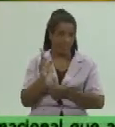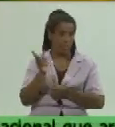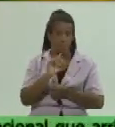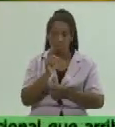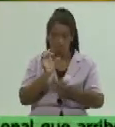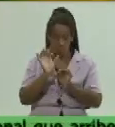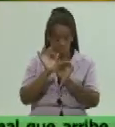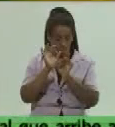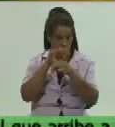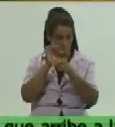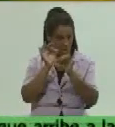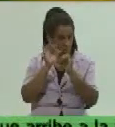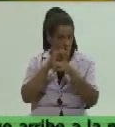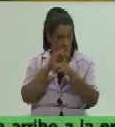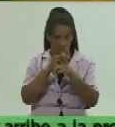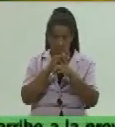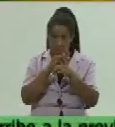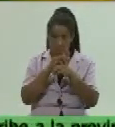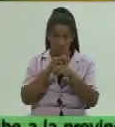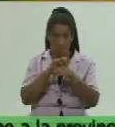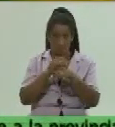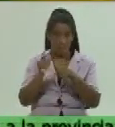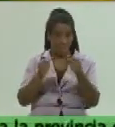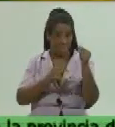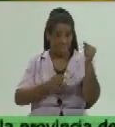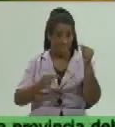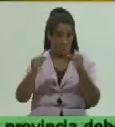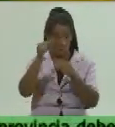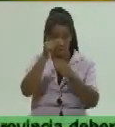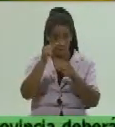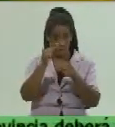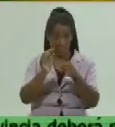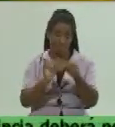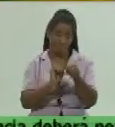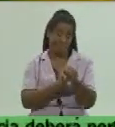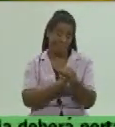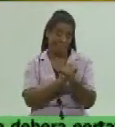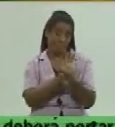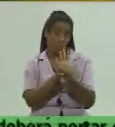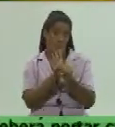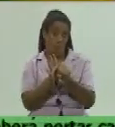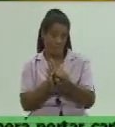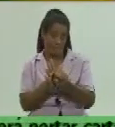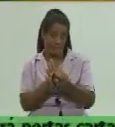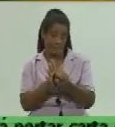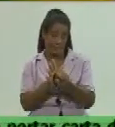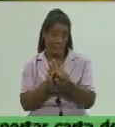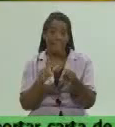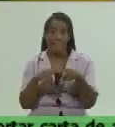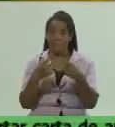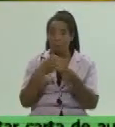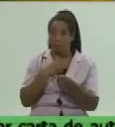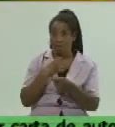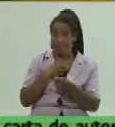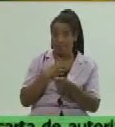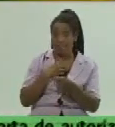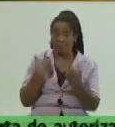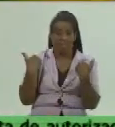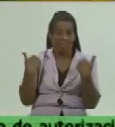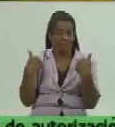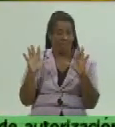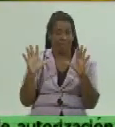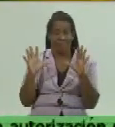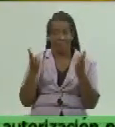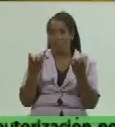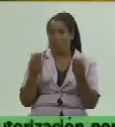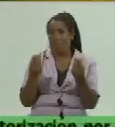en estos momentos la prioridad es el tema del enfrentamiento a la COVID pero tiene muchísimas yo